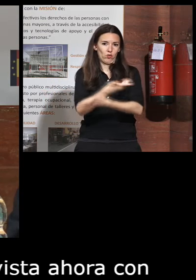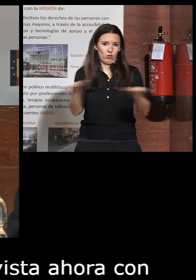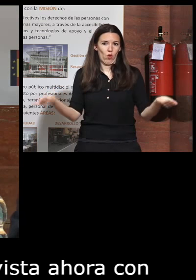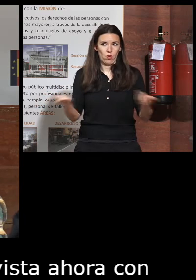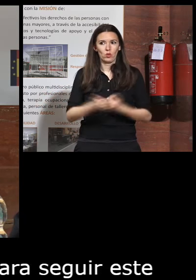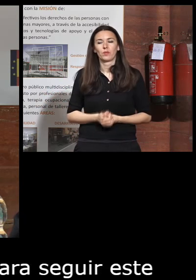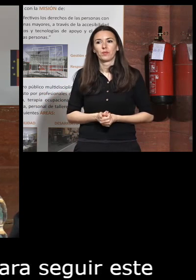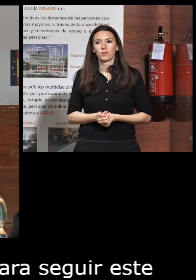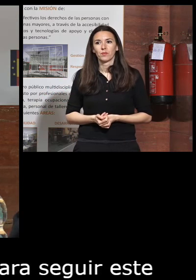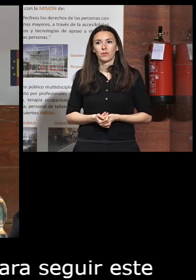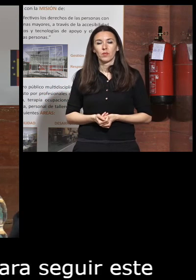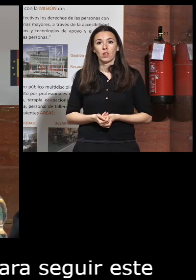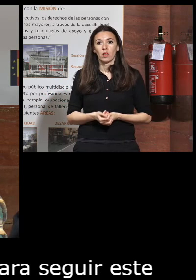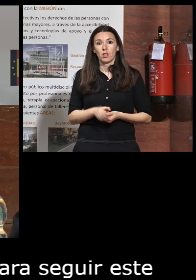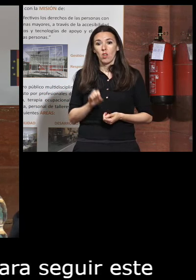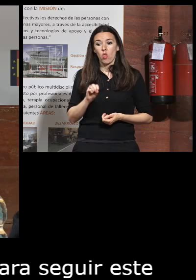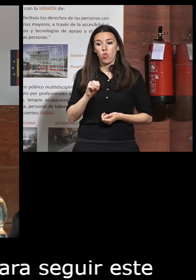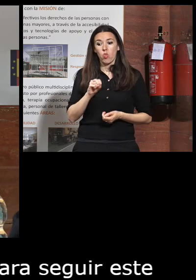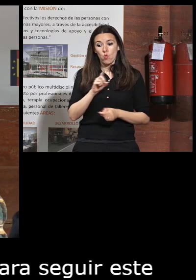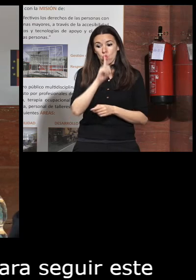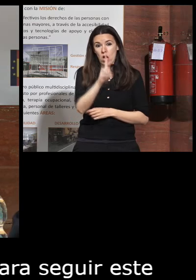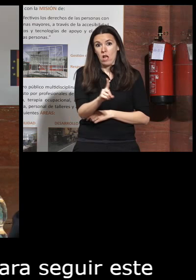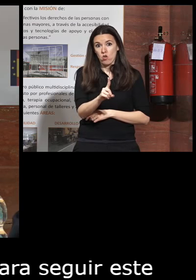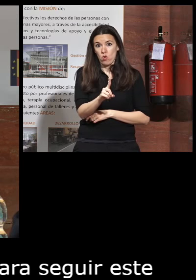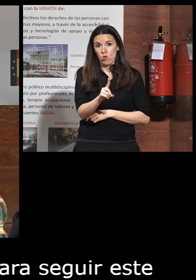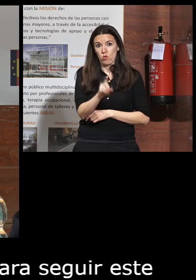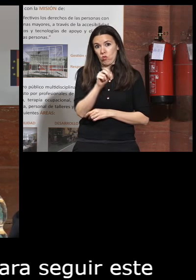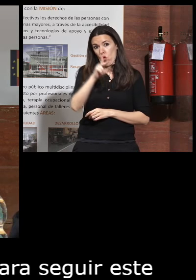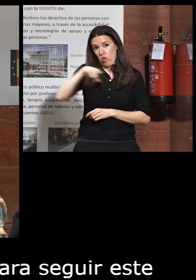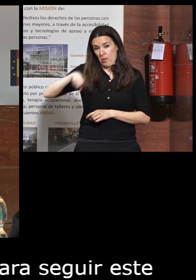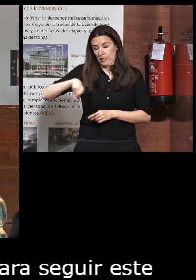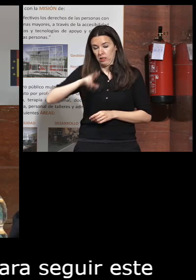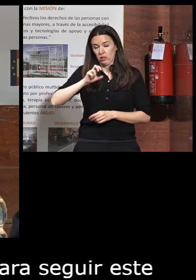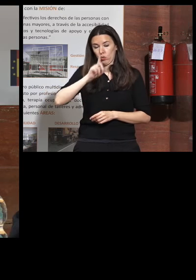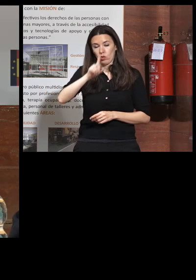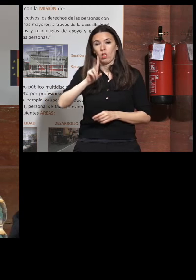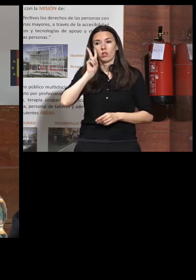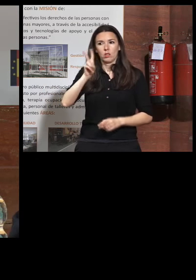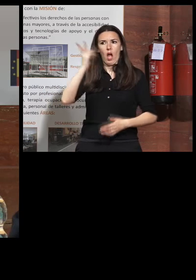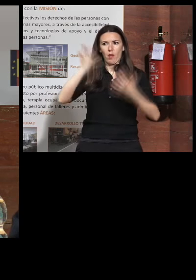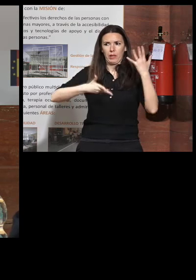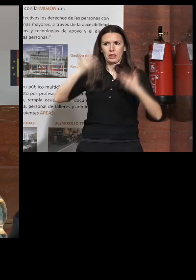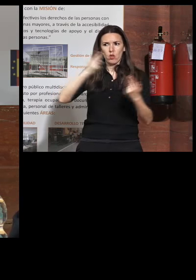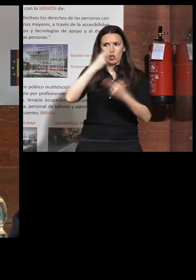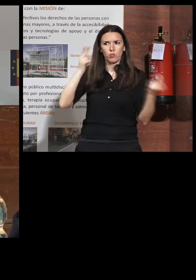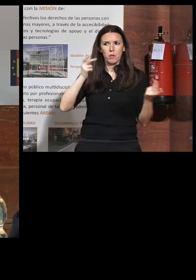en los últimos 12 meses hemos visto cada vez más administraciones públicas